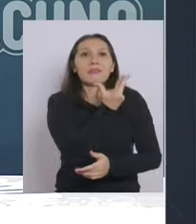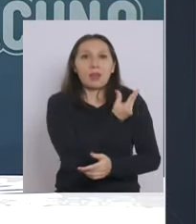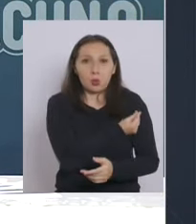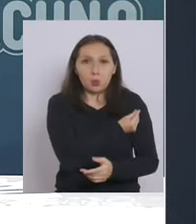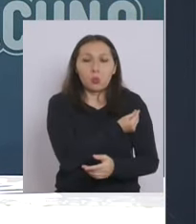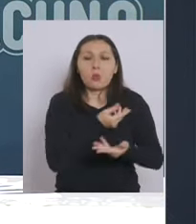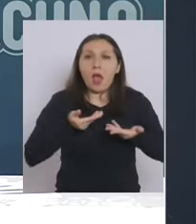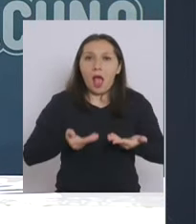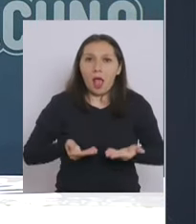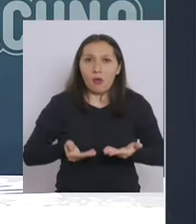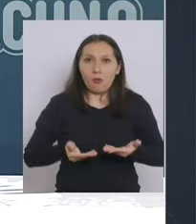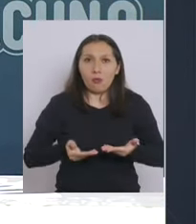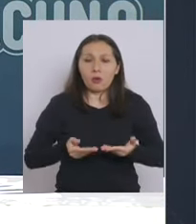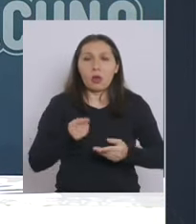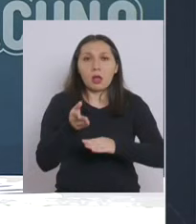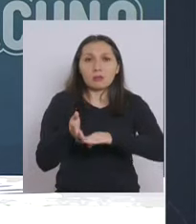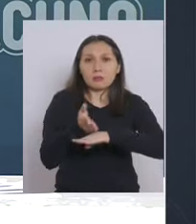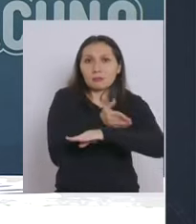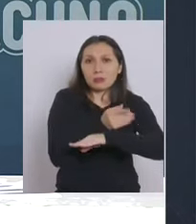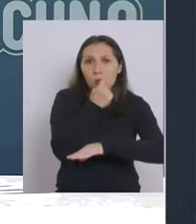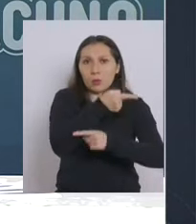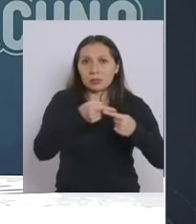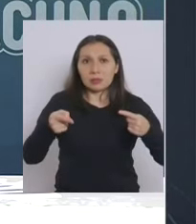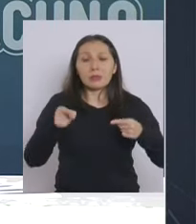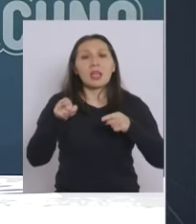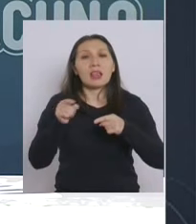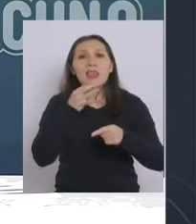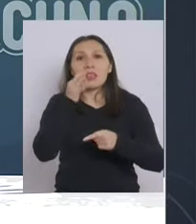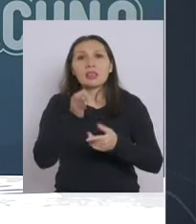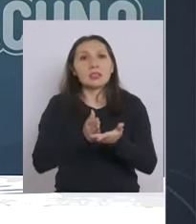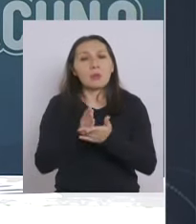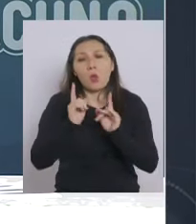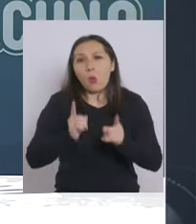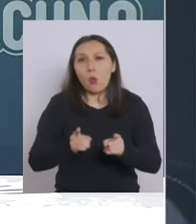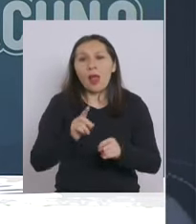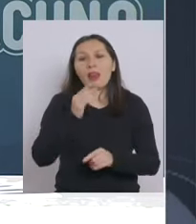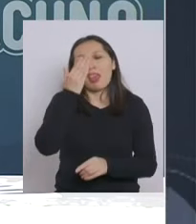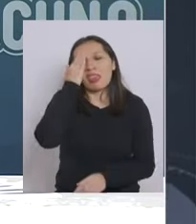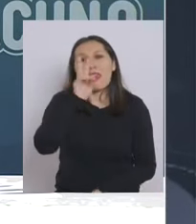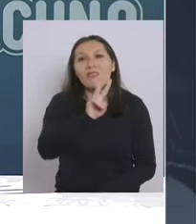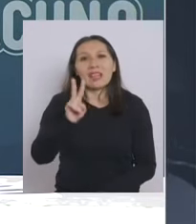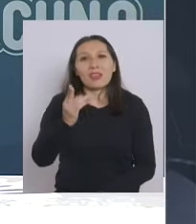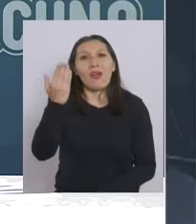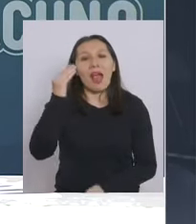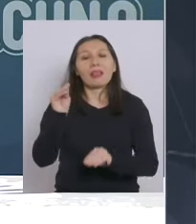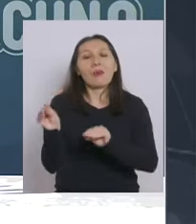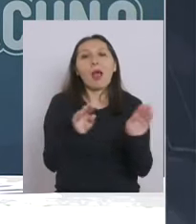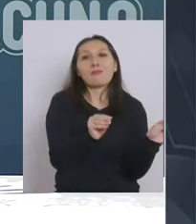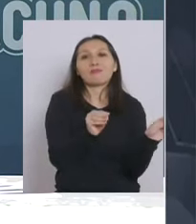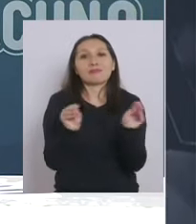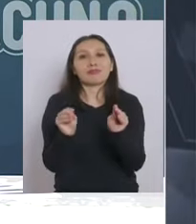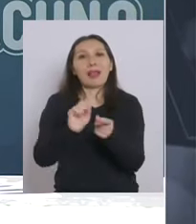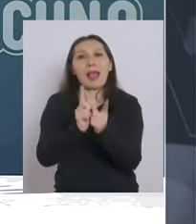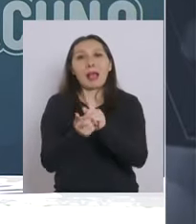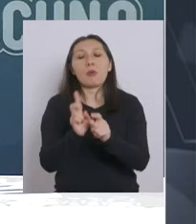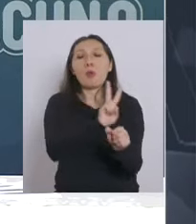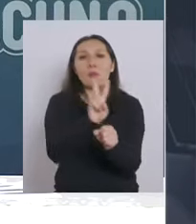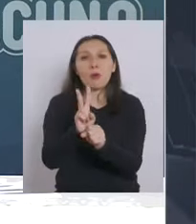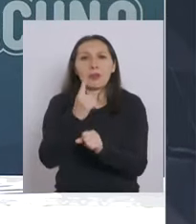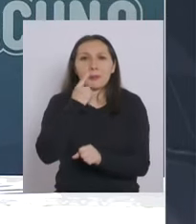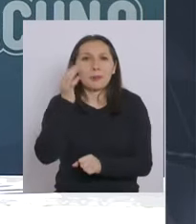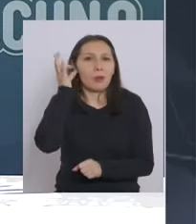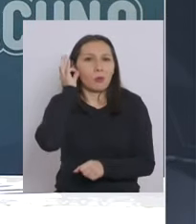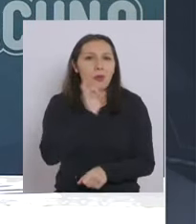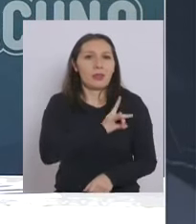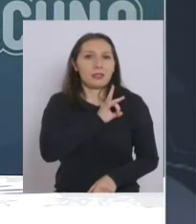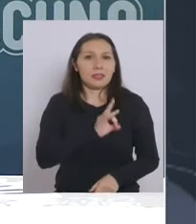forma ahora con una semana de anticipación porque ellos van a partir de todas maneras el día 22 a las profesoras y profesores de Chile